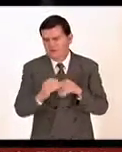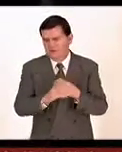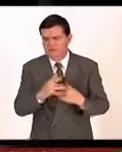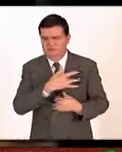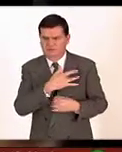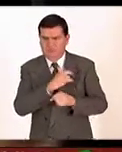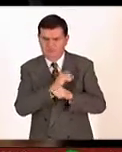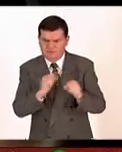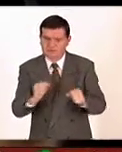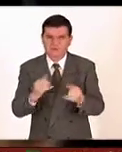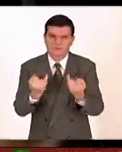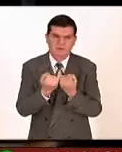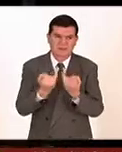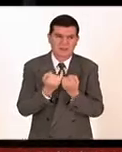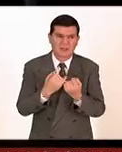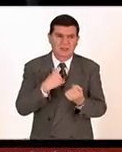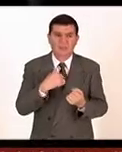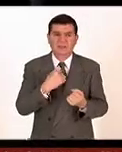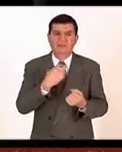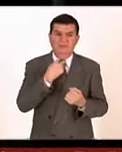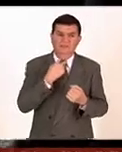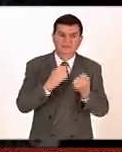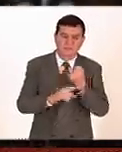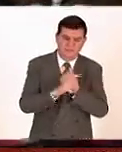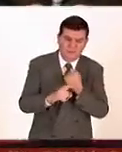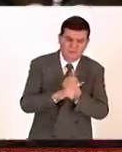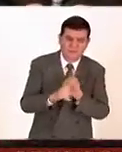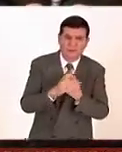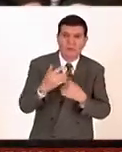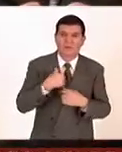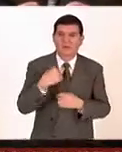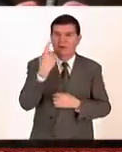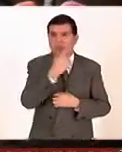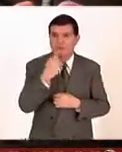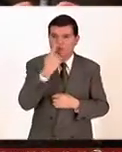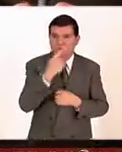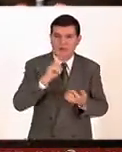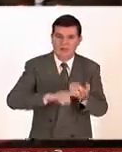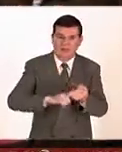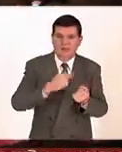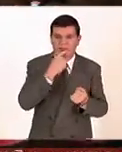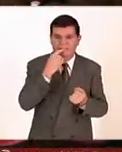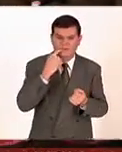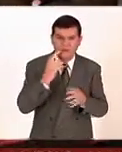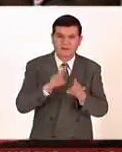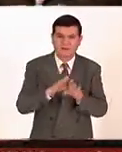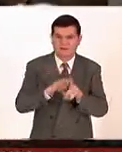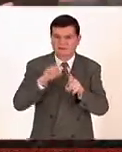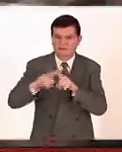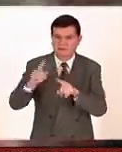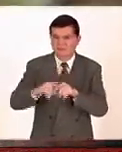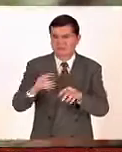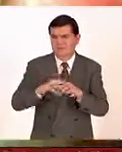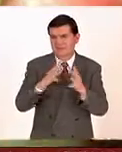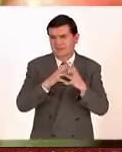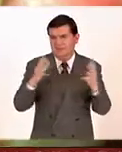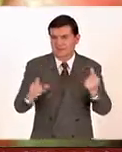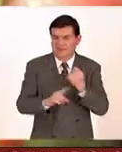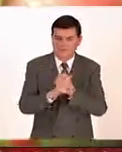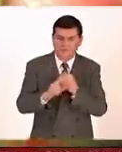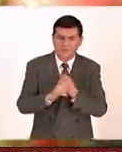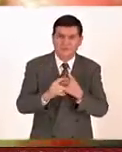También produce impotencia, problemas bucales en las encías, etc. Una gran cantidad